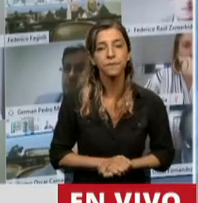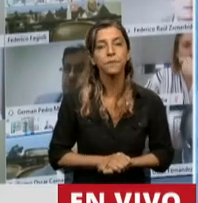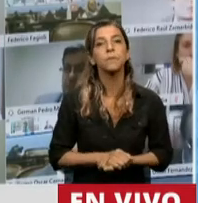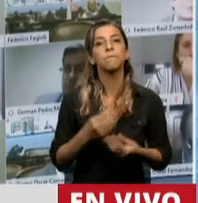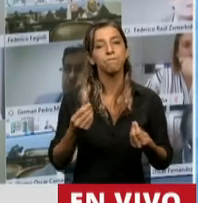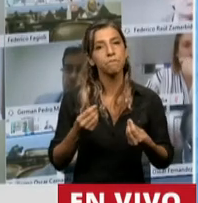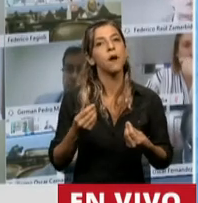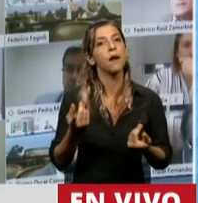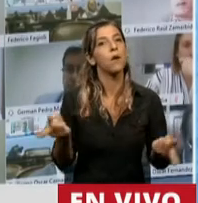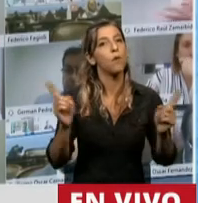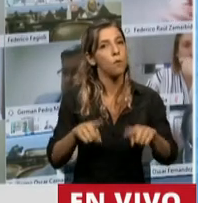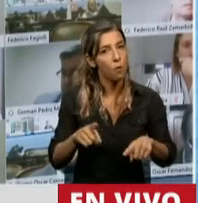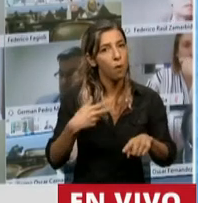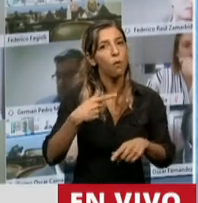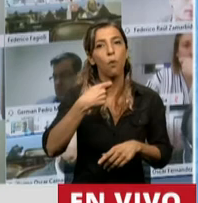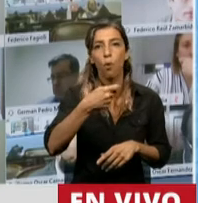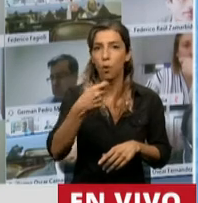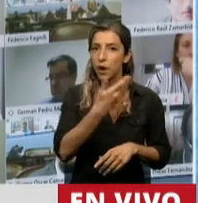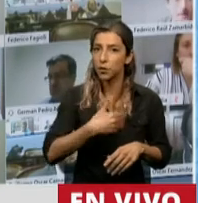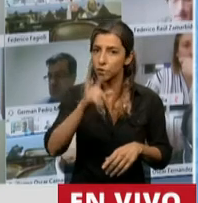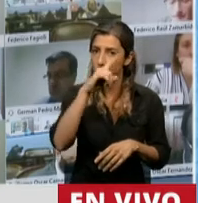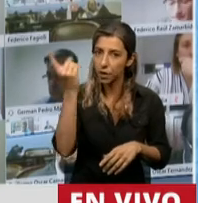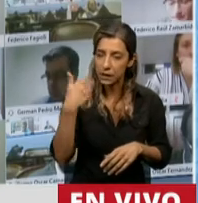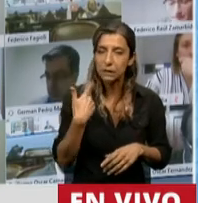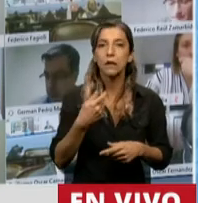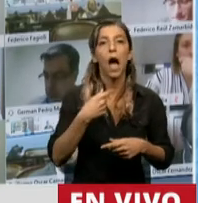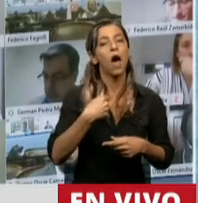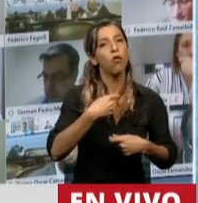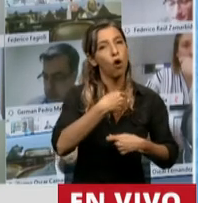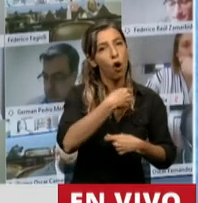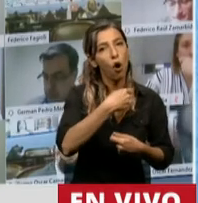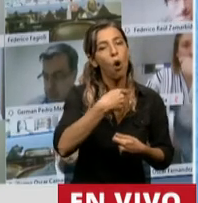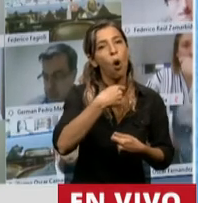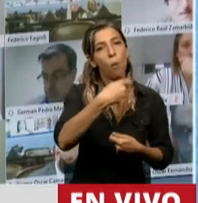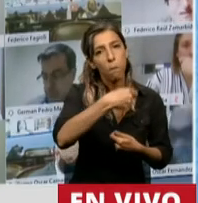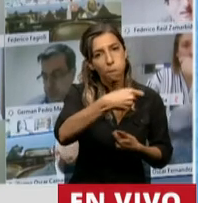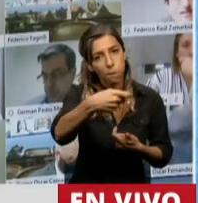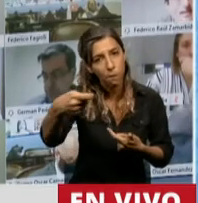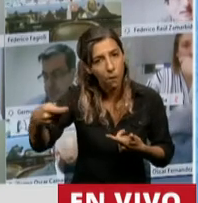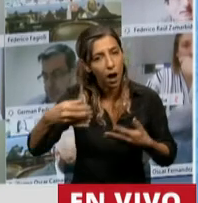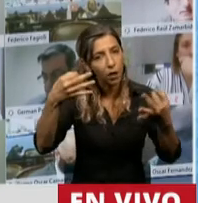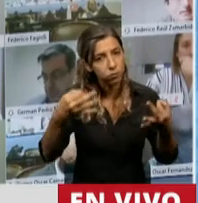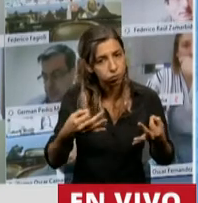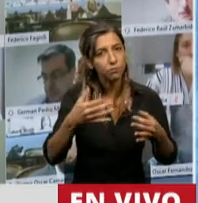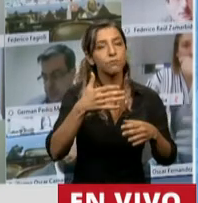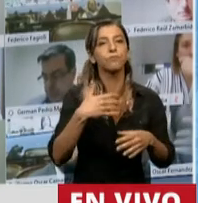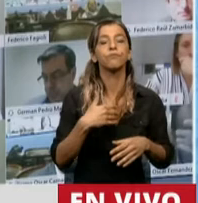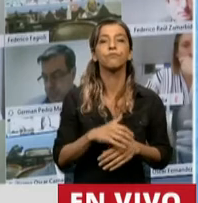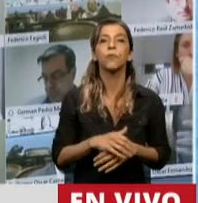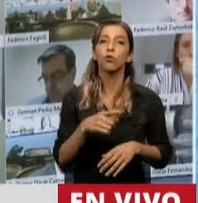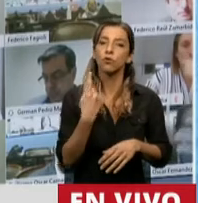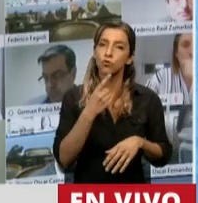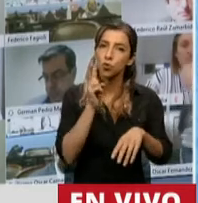jubilatorio estatal de reparto y de solidaridad intergeneracional. El Fondo de Garantía de